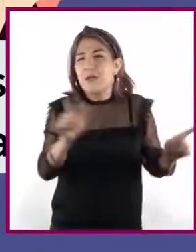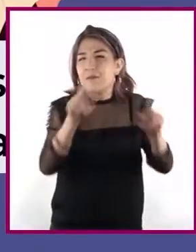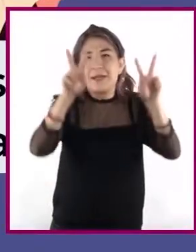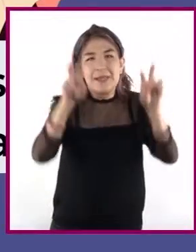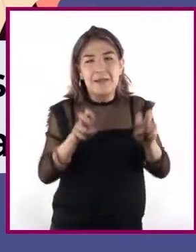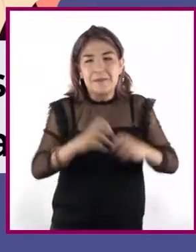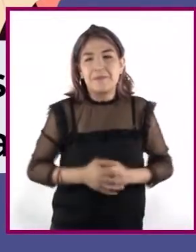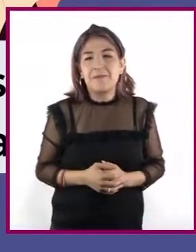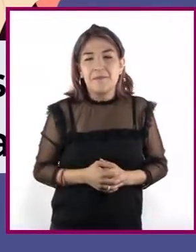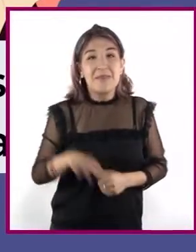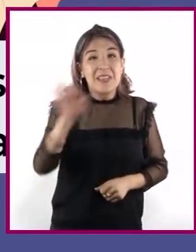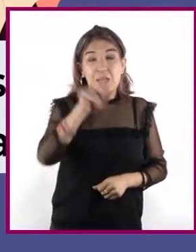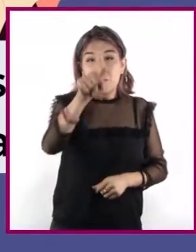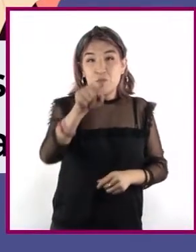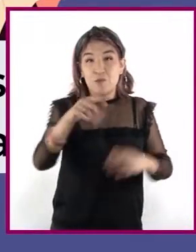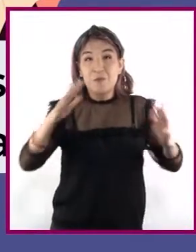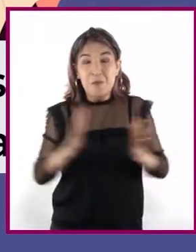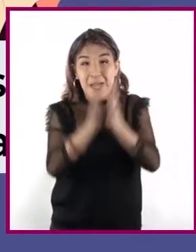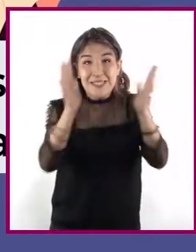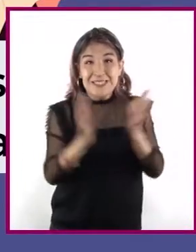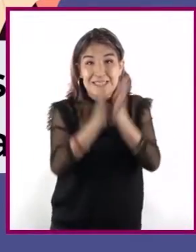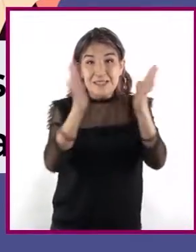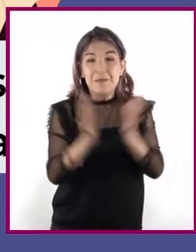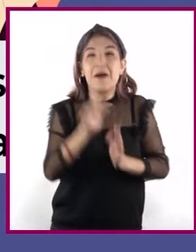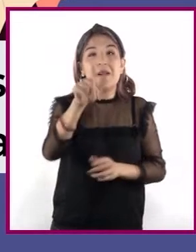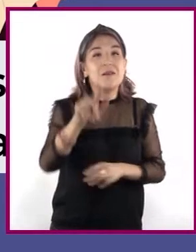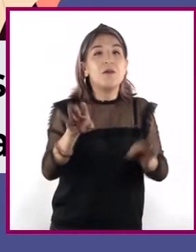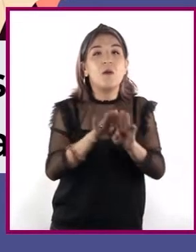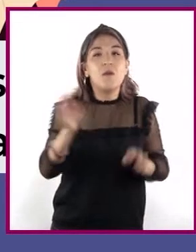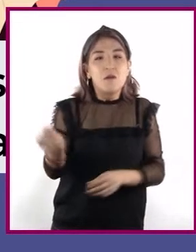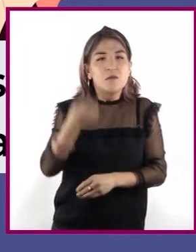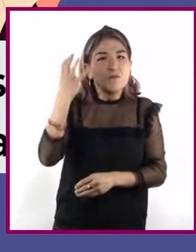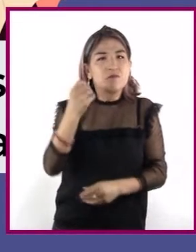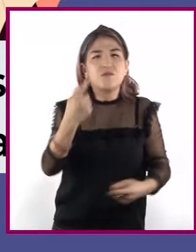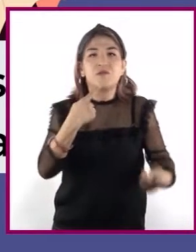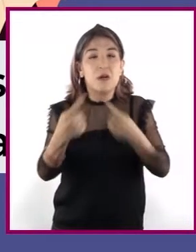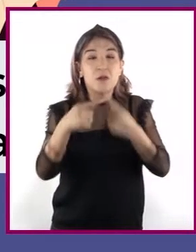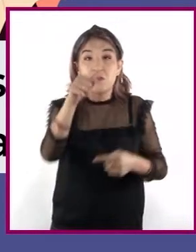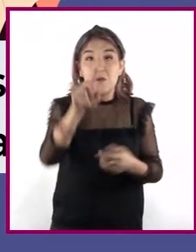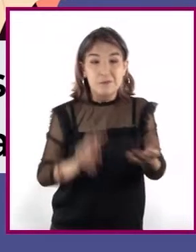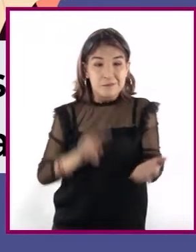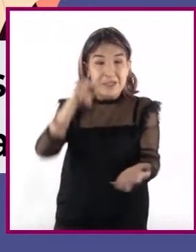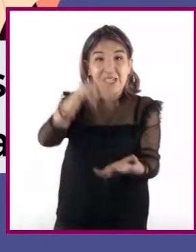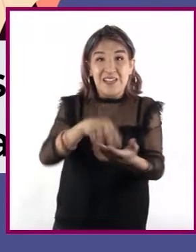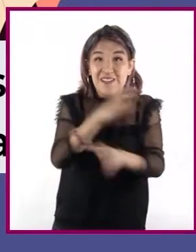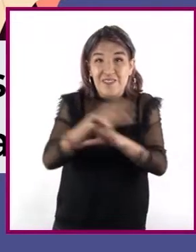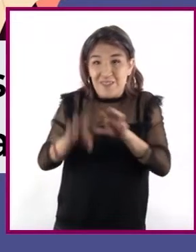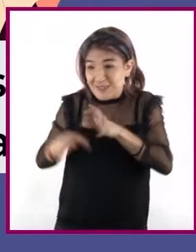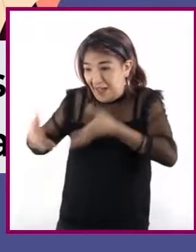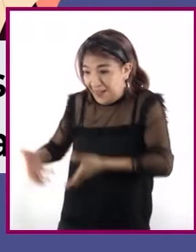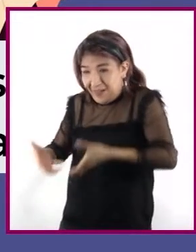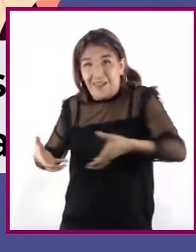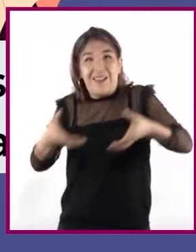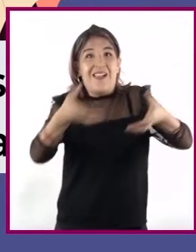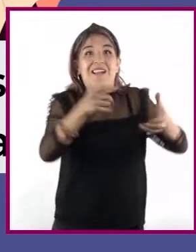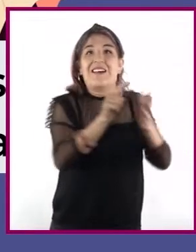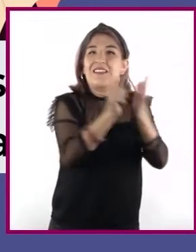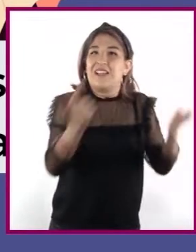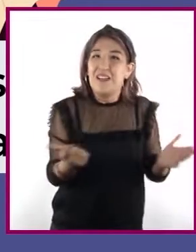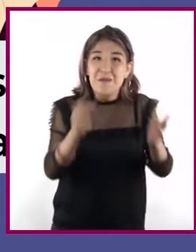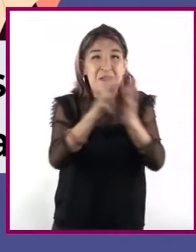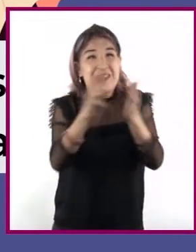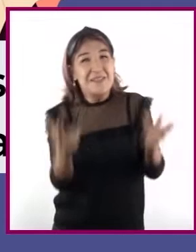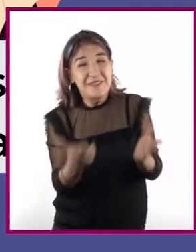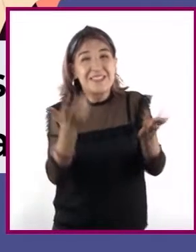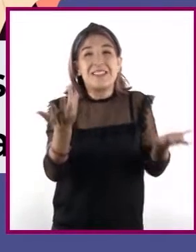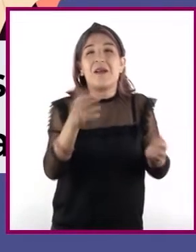Si participan en un panel de discusión, no pueden subir al estrado cargando todos los libros, revistas